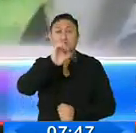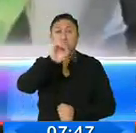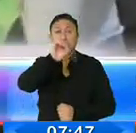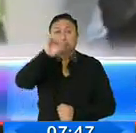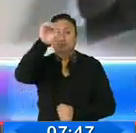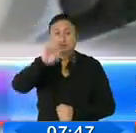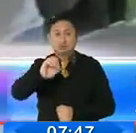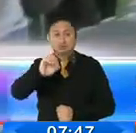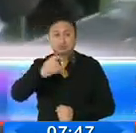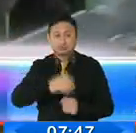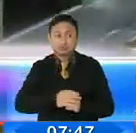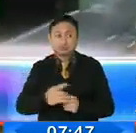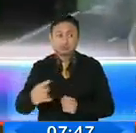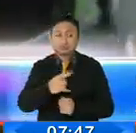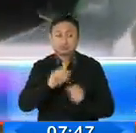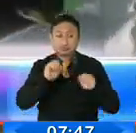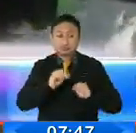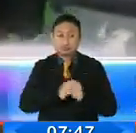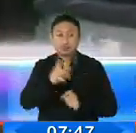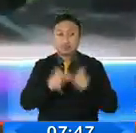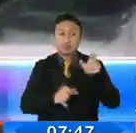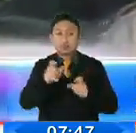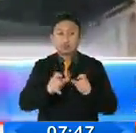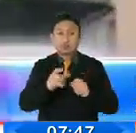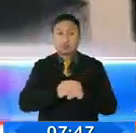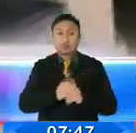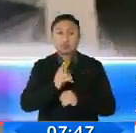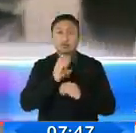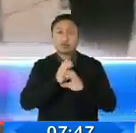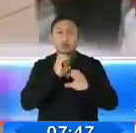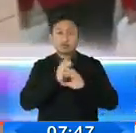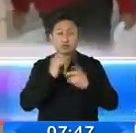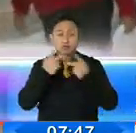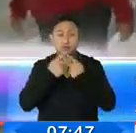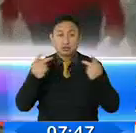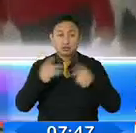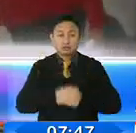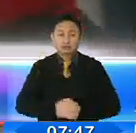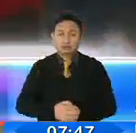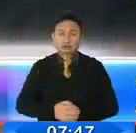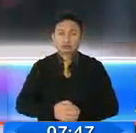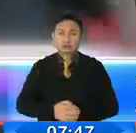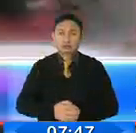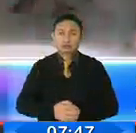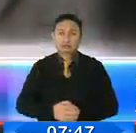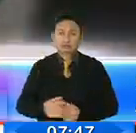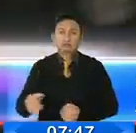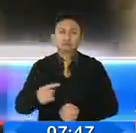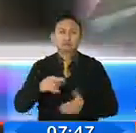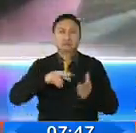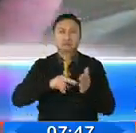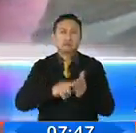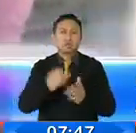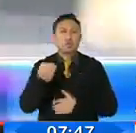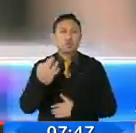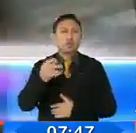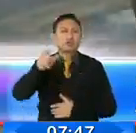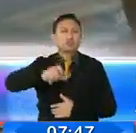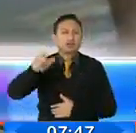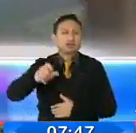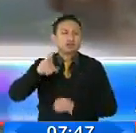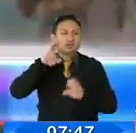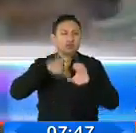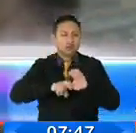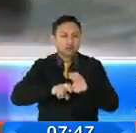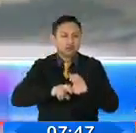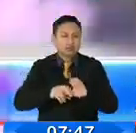% del aforo permitido para las unidades de transporte intracantonales. ¿Esto significa cuántas personas podrían ir